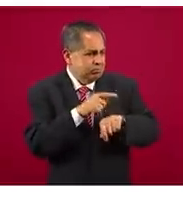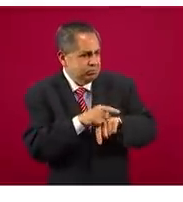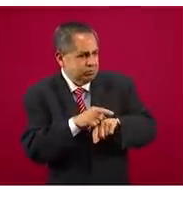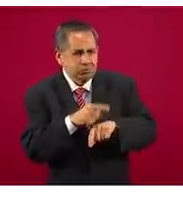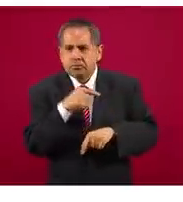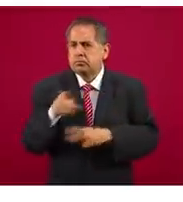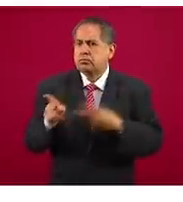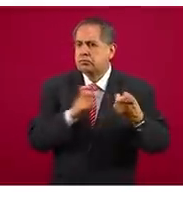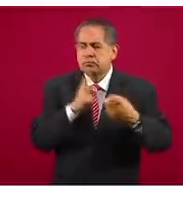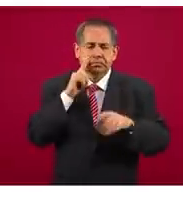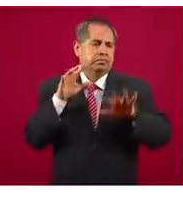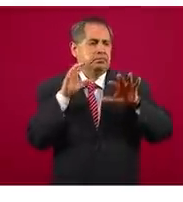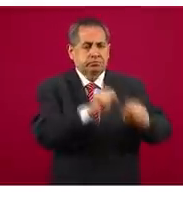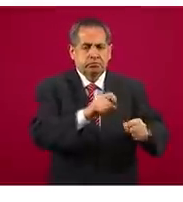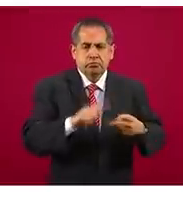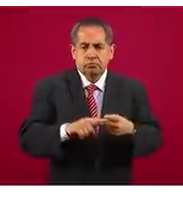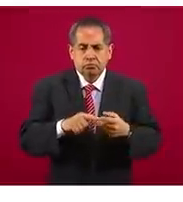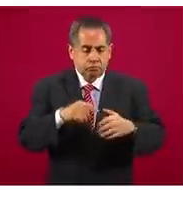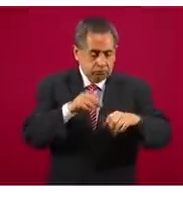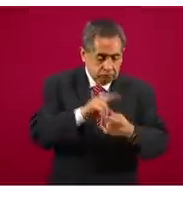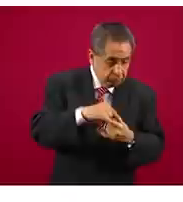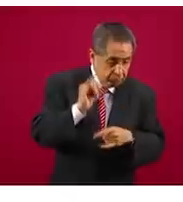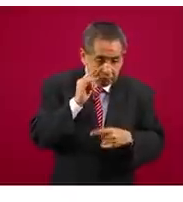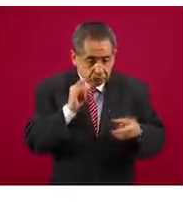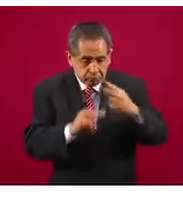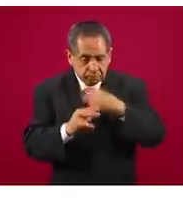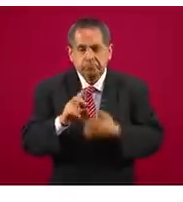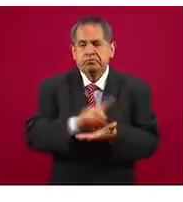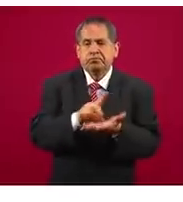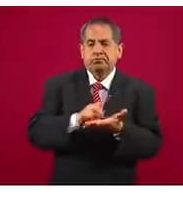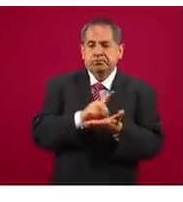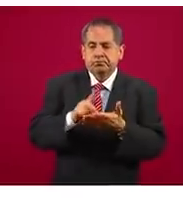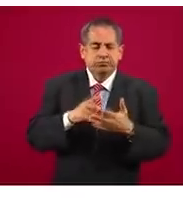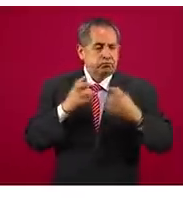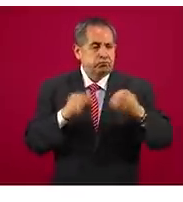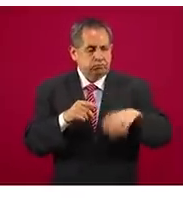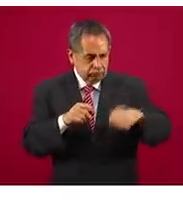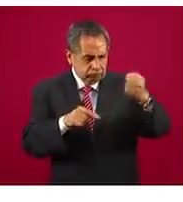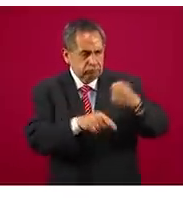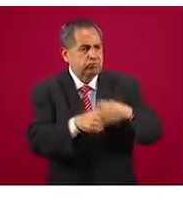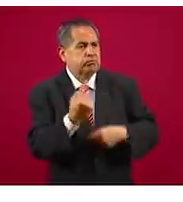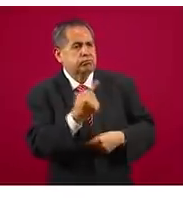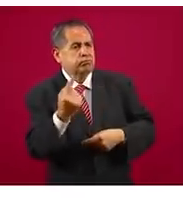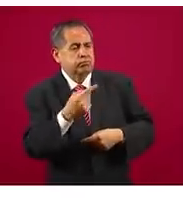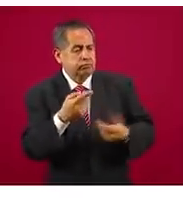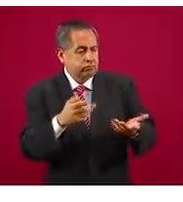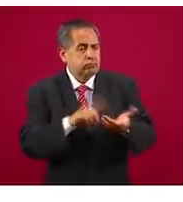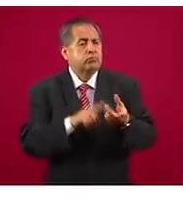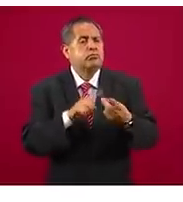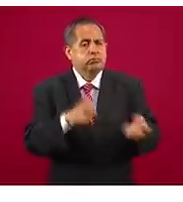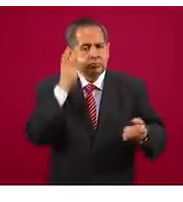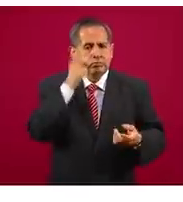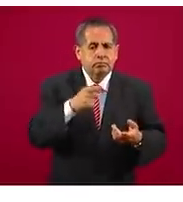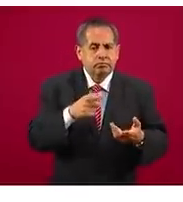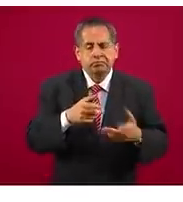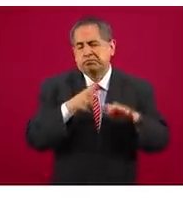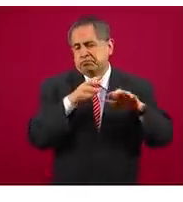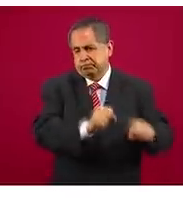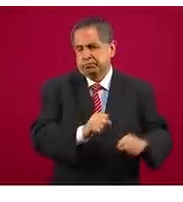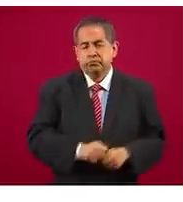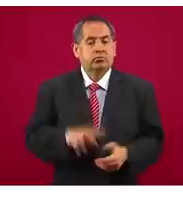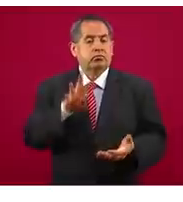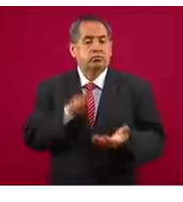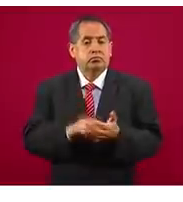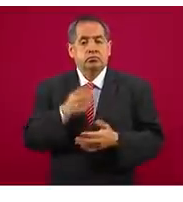no acreditar a veces la propiedad de la carga que lleva el vehículo. Se han recuperado cuatro mil 137